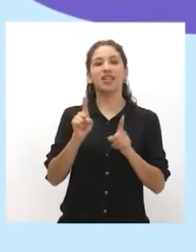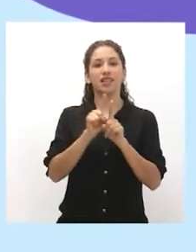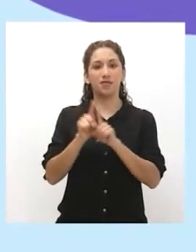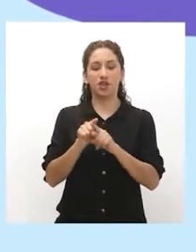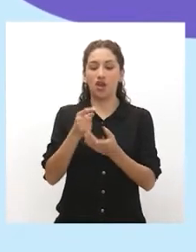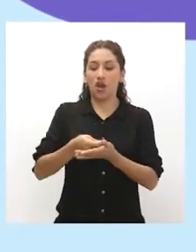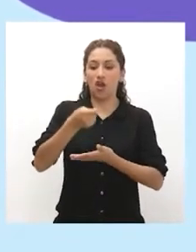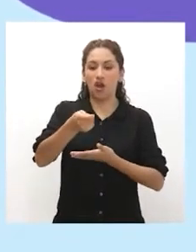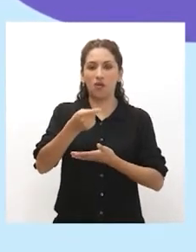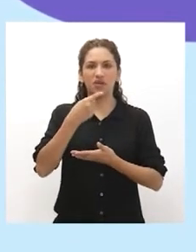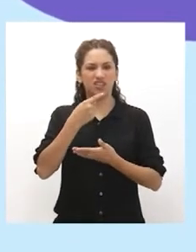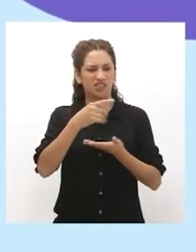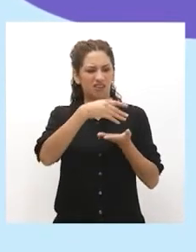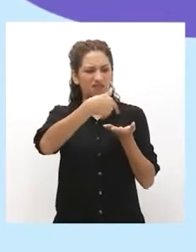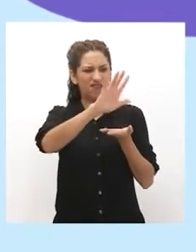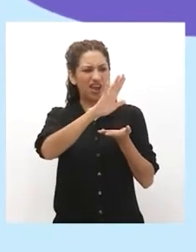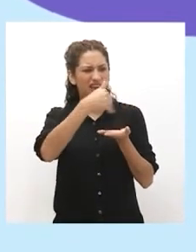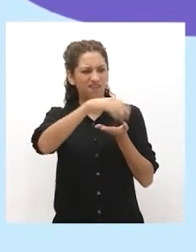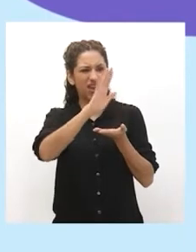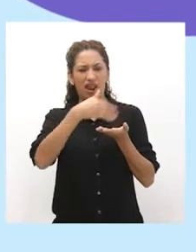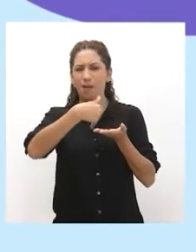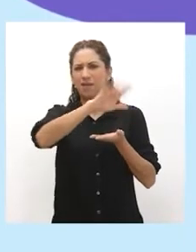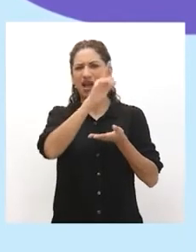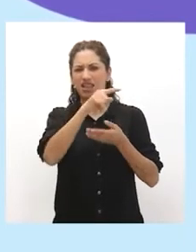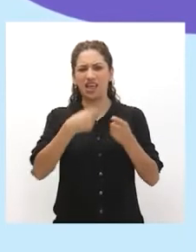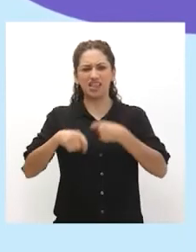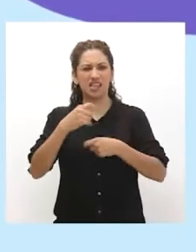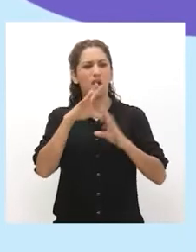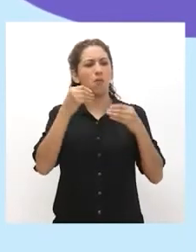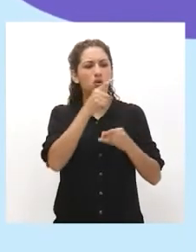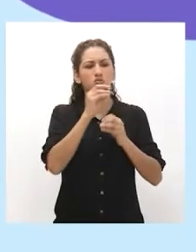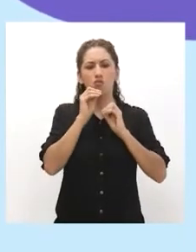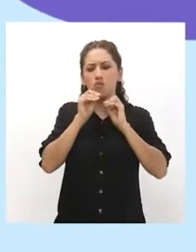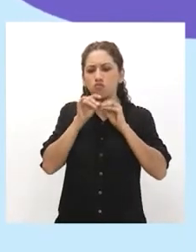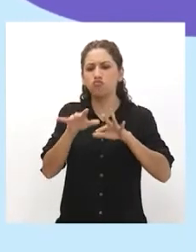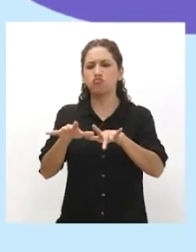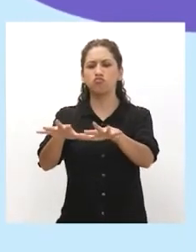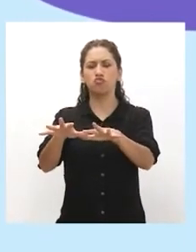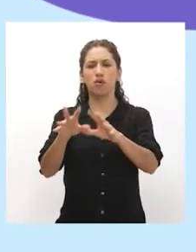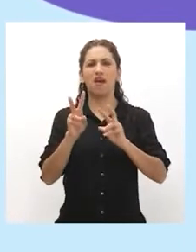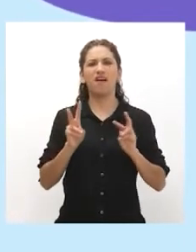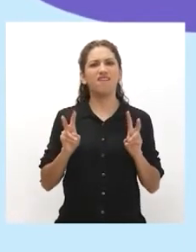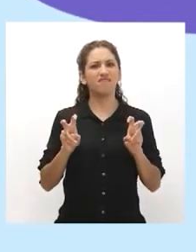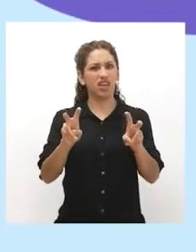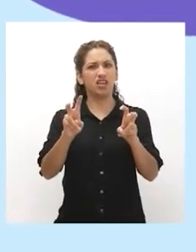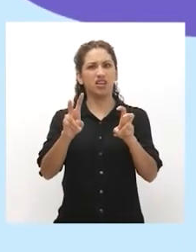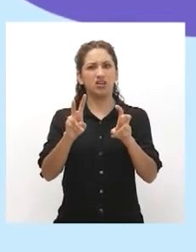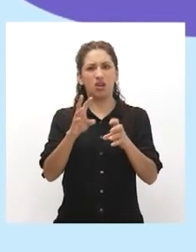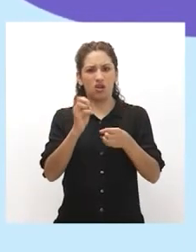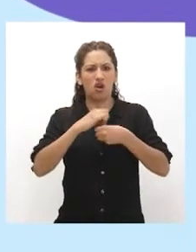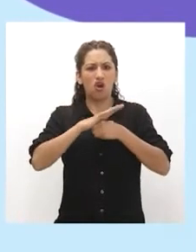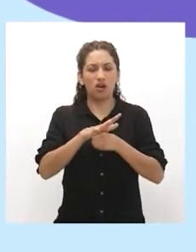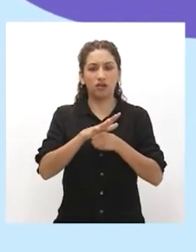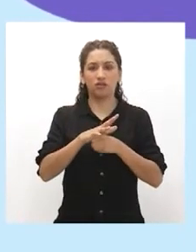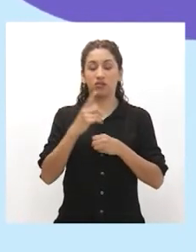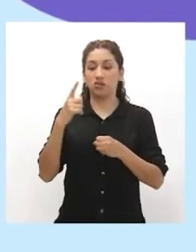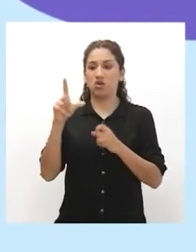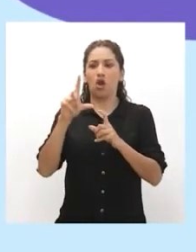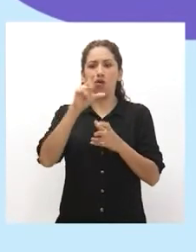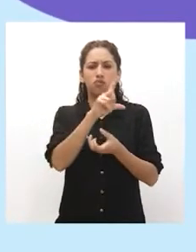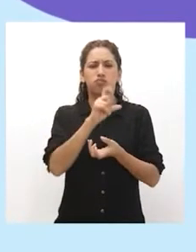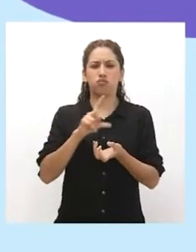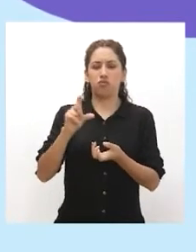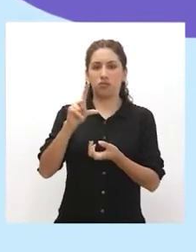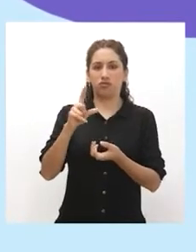compraba empezó a decirme que me largue rápido de la tienda, que iba a contagiar con el virus, y empezó a rociar con alcohol donde estaba